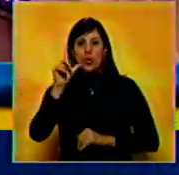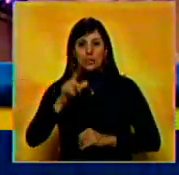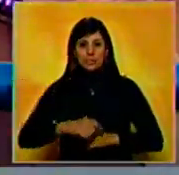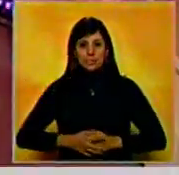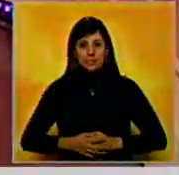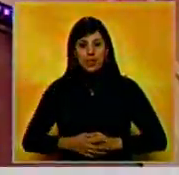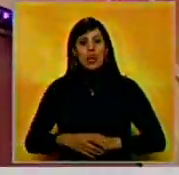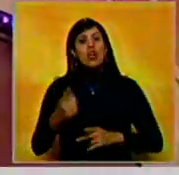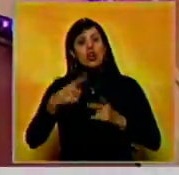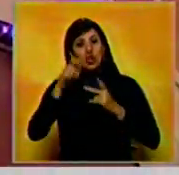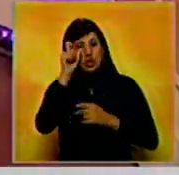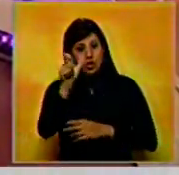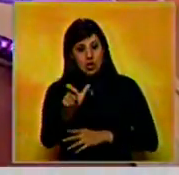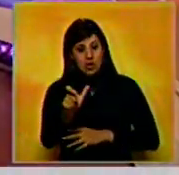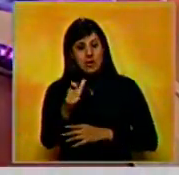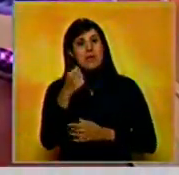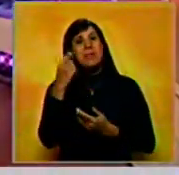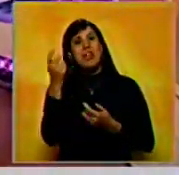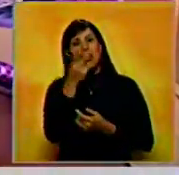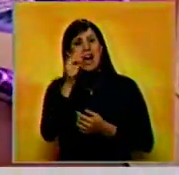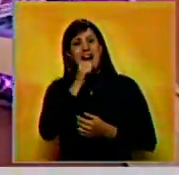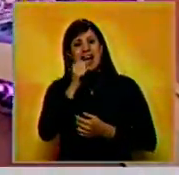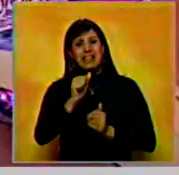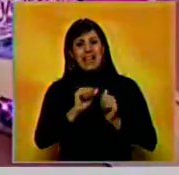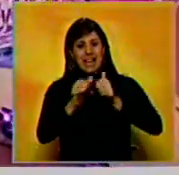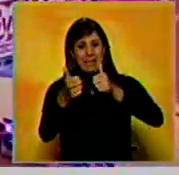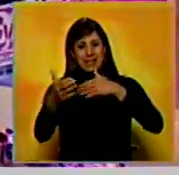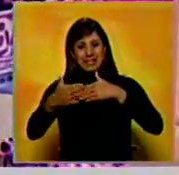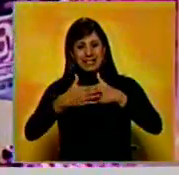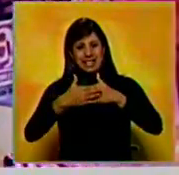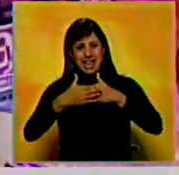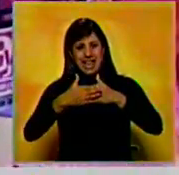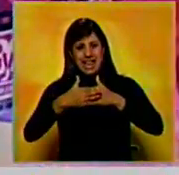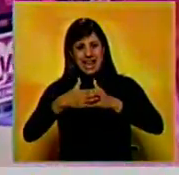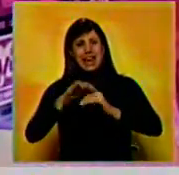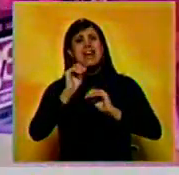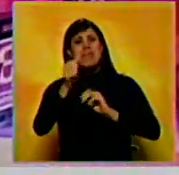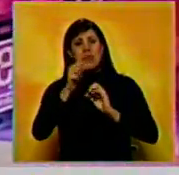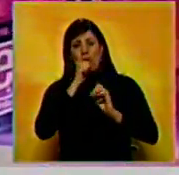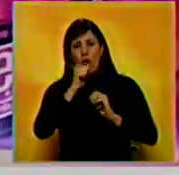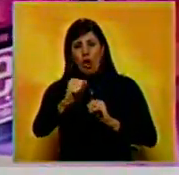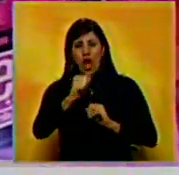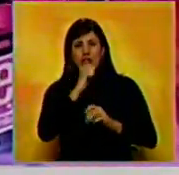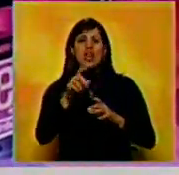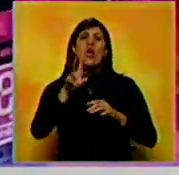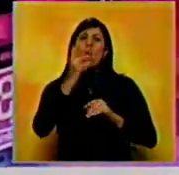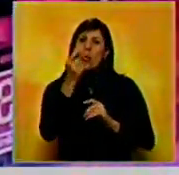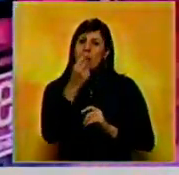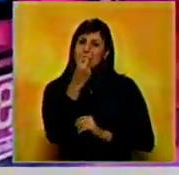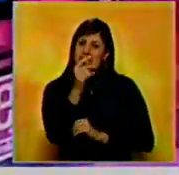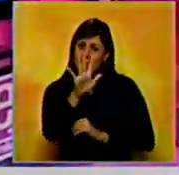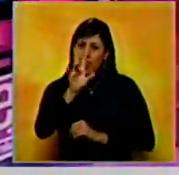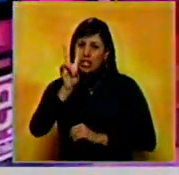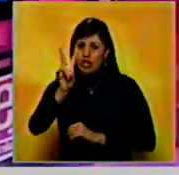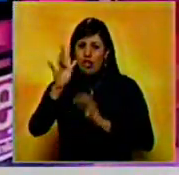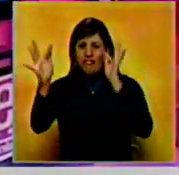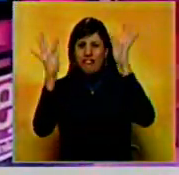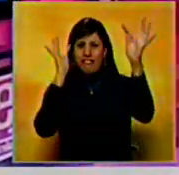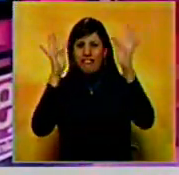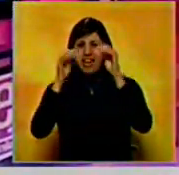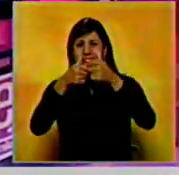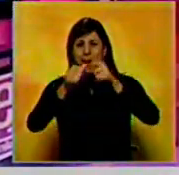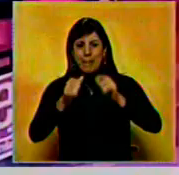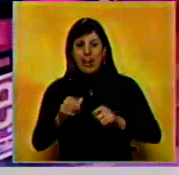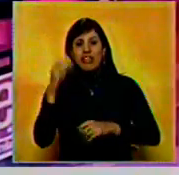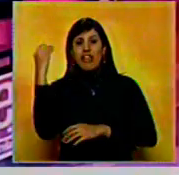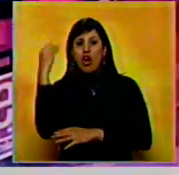Alejandro Sanz y Carlos Vives fueron los encargados de cerrar con un superconcierto la versión número 52 de la Feria de Manizales